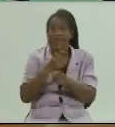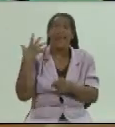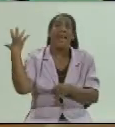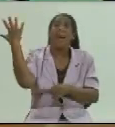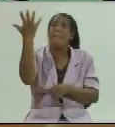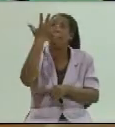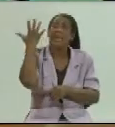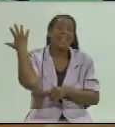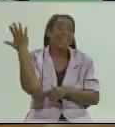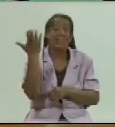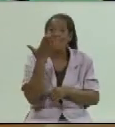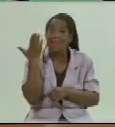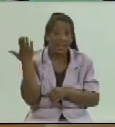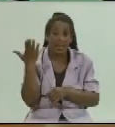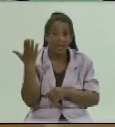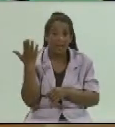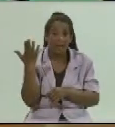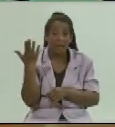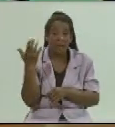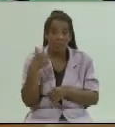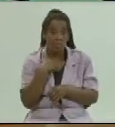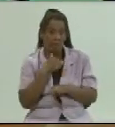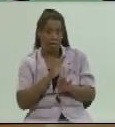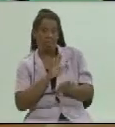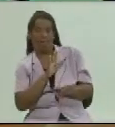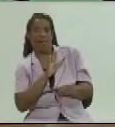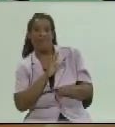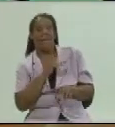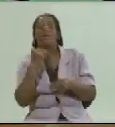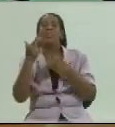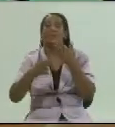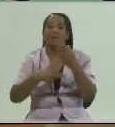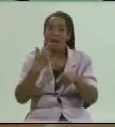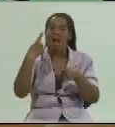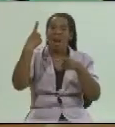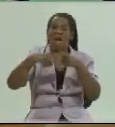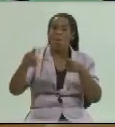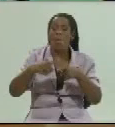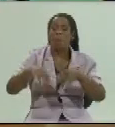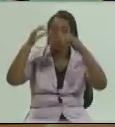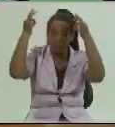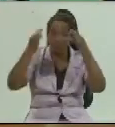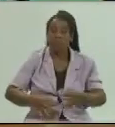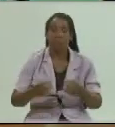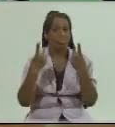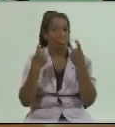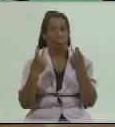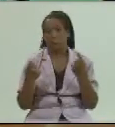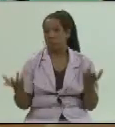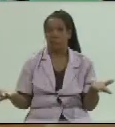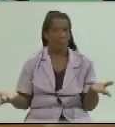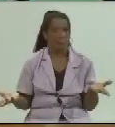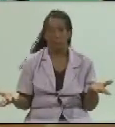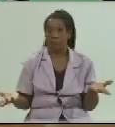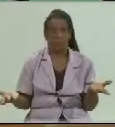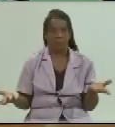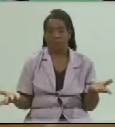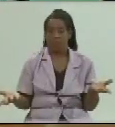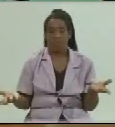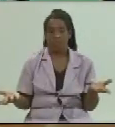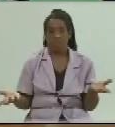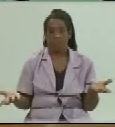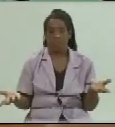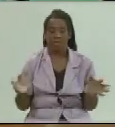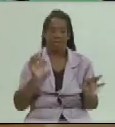entonces no es que yo me prive es que se hagan las cosas que son necesarias no vale la pena arriesgarse por algo innecesario hay que